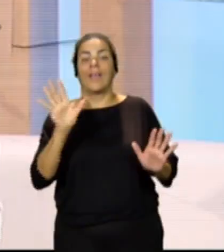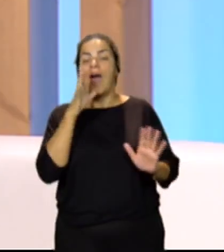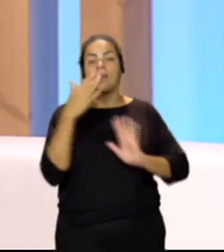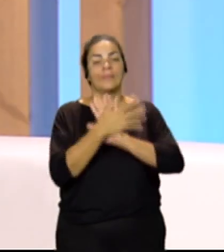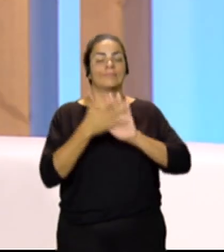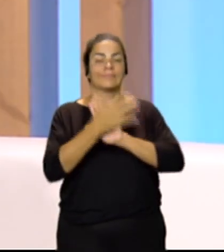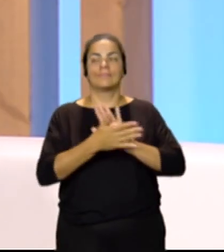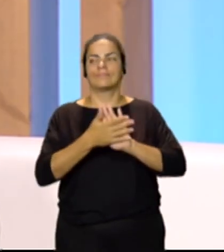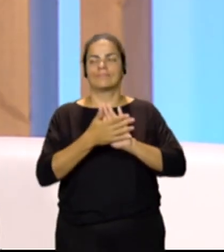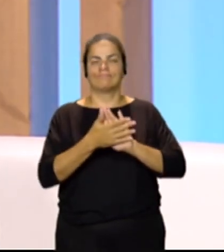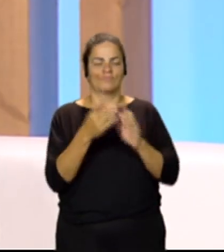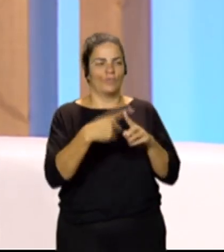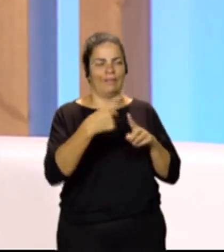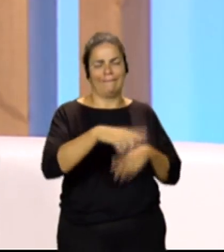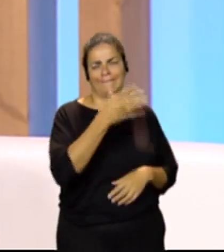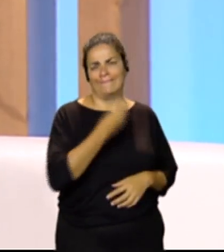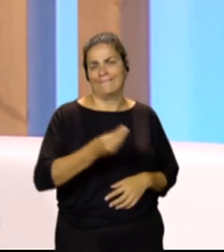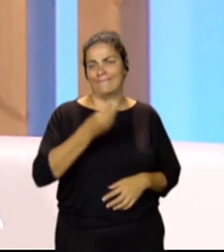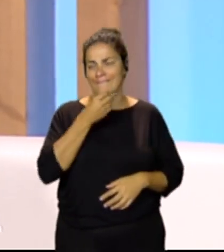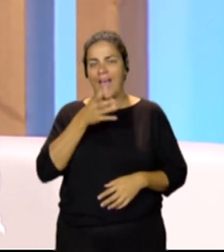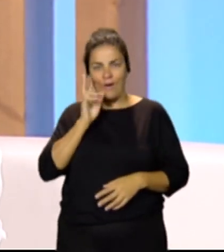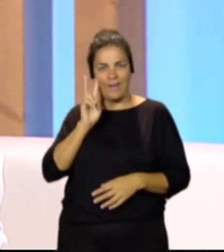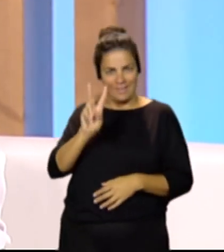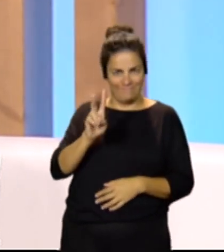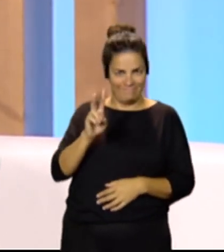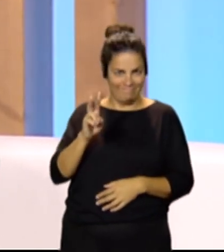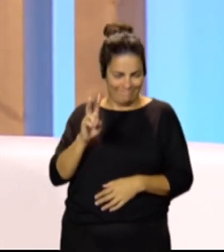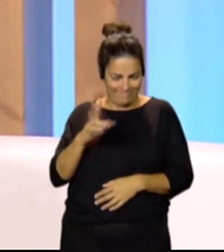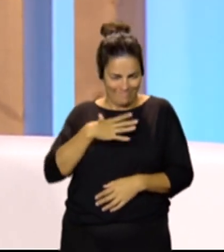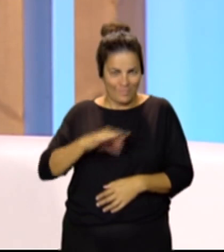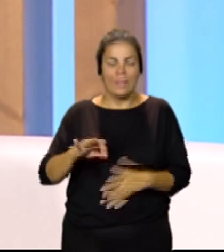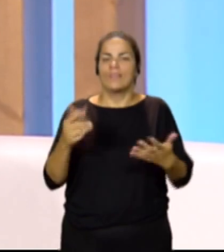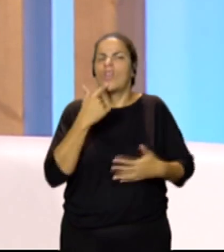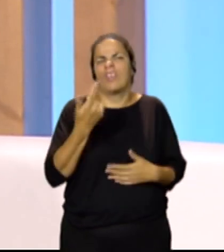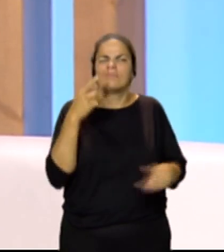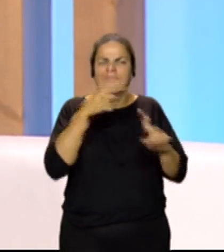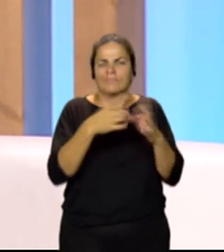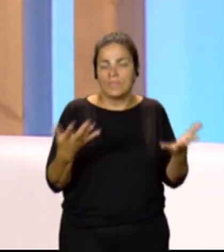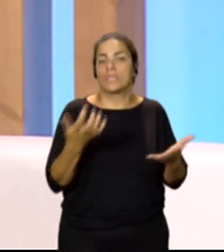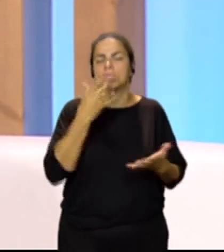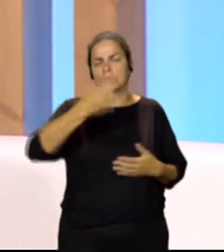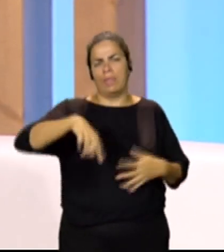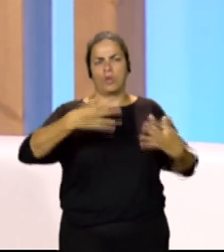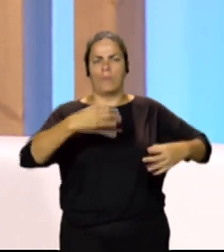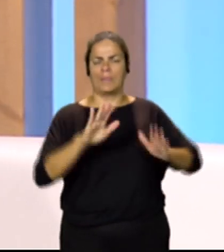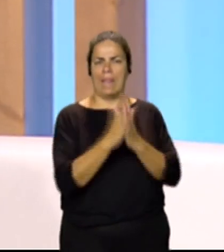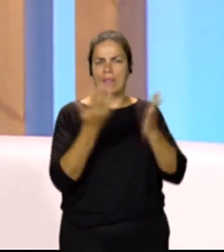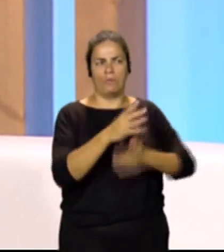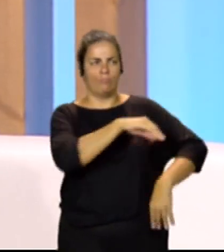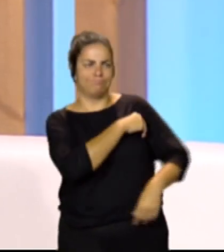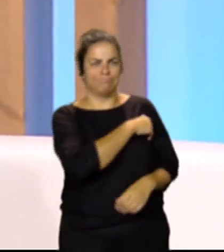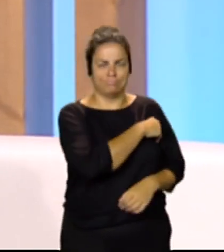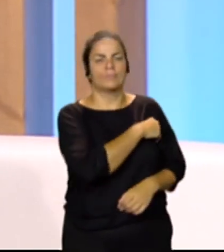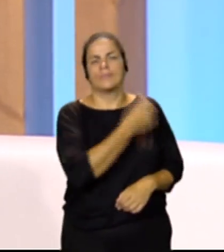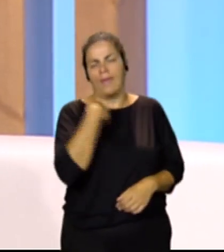De todas esas preciosidades que están viendo en imagen, y les digo para qué son, pues si ustedes suelen cargar libros de un lado para otro y